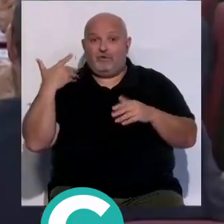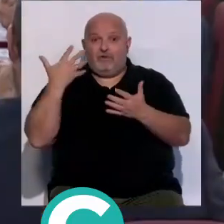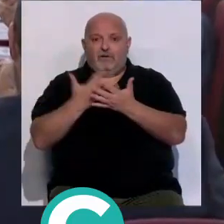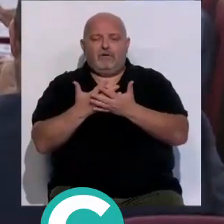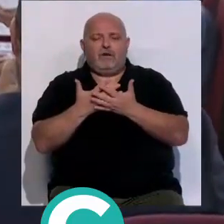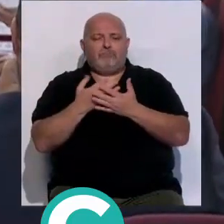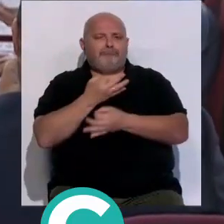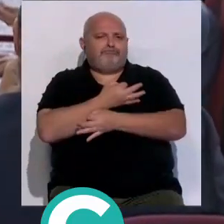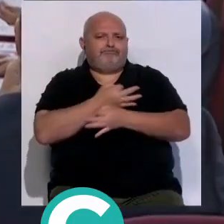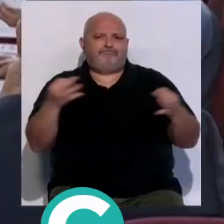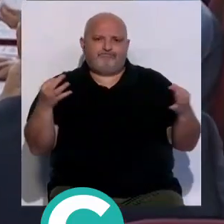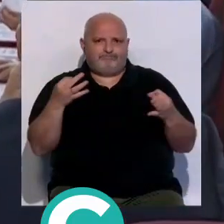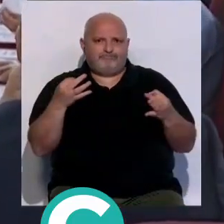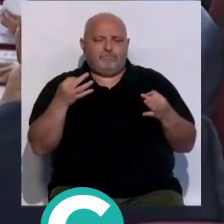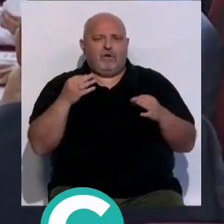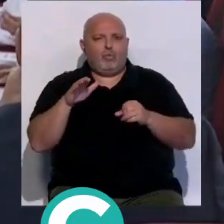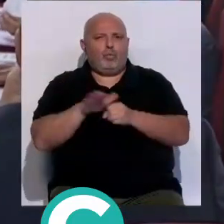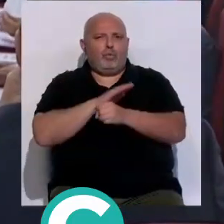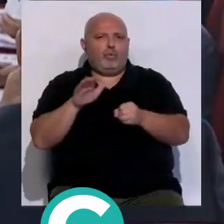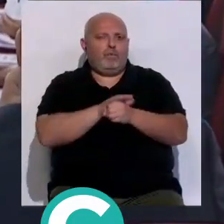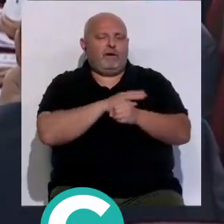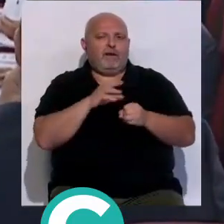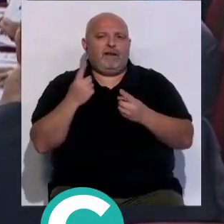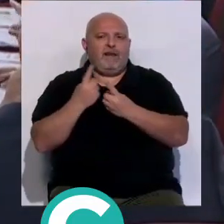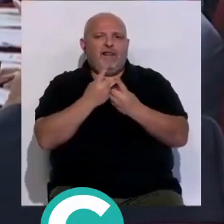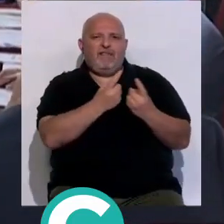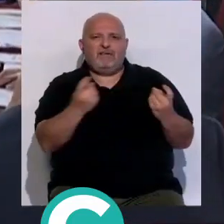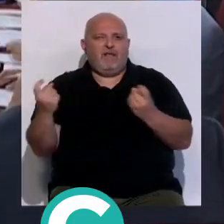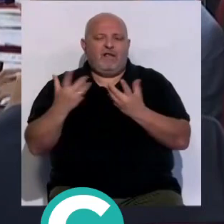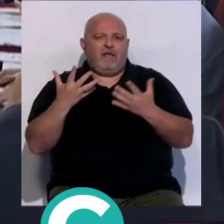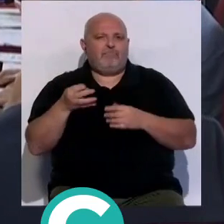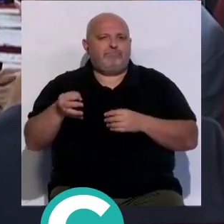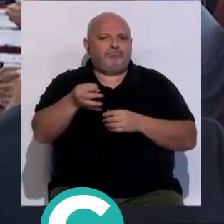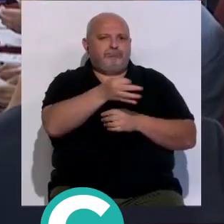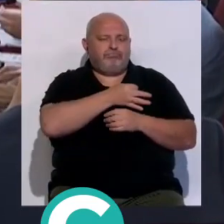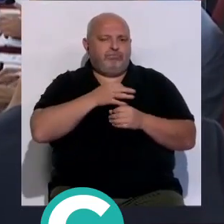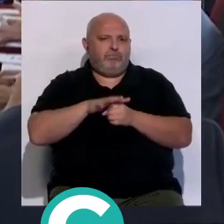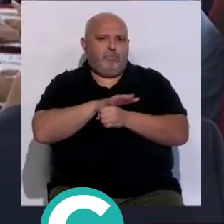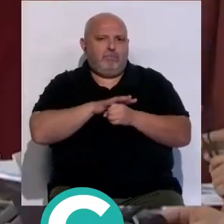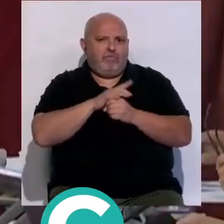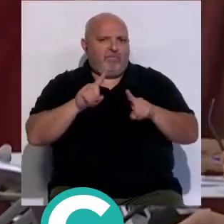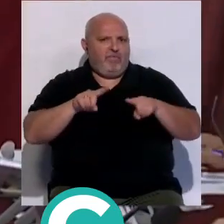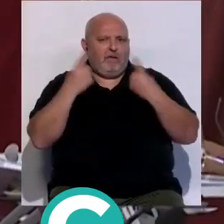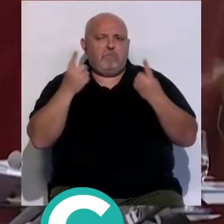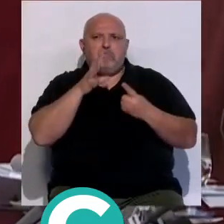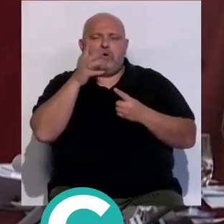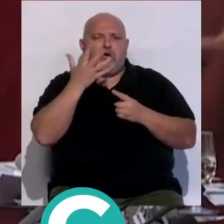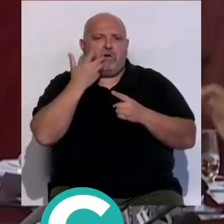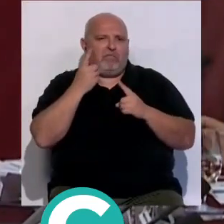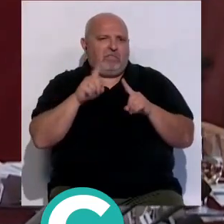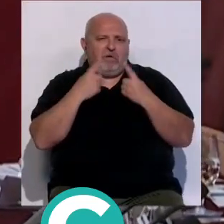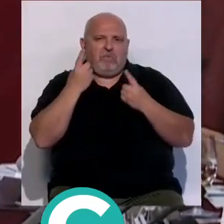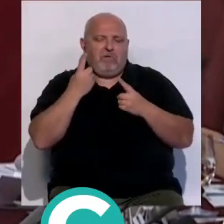como eficaz y dirigida a cubrir las necesidades de todas las localidades en función de su población y no por su color